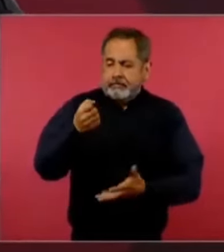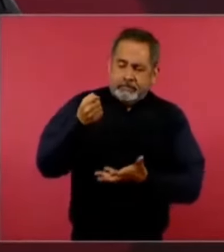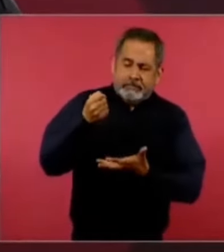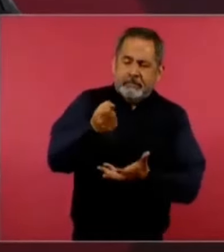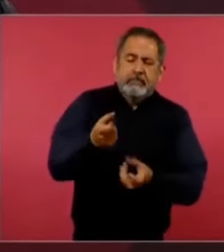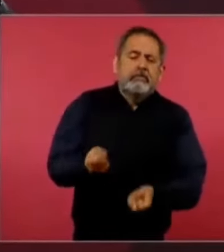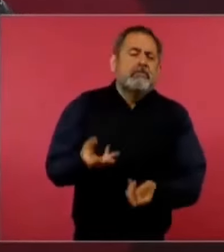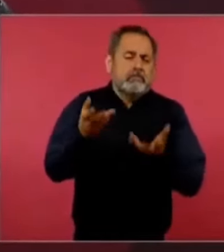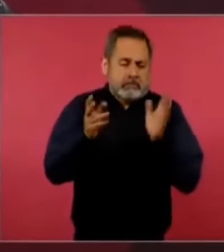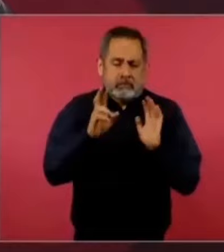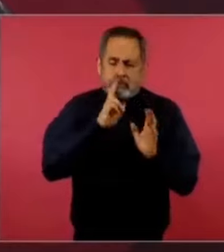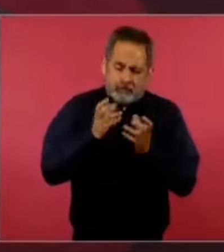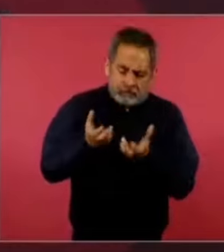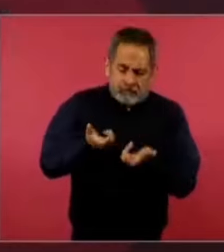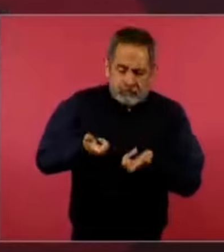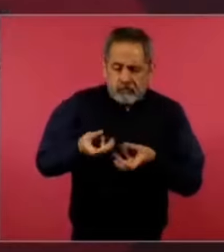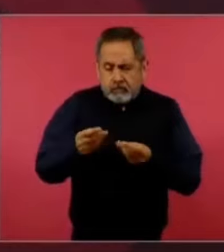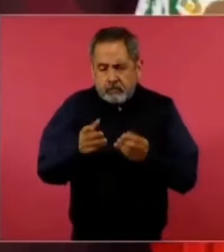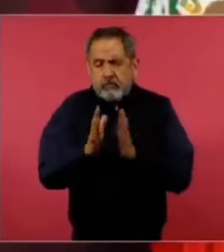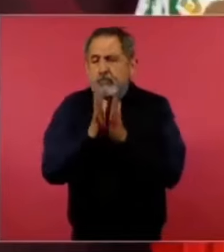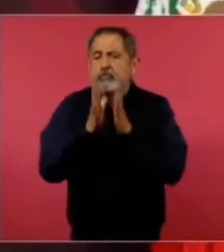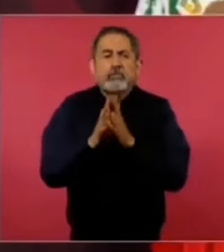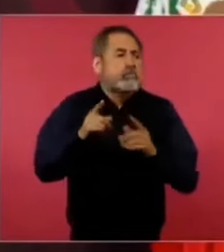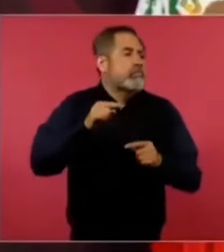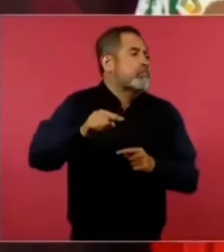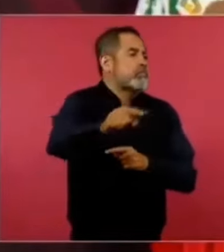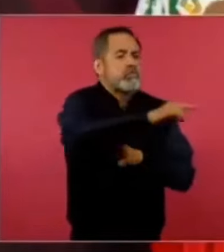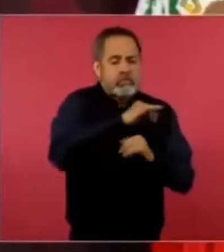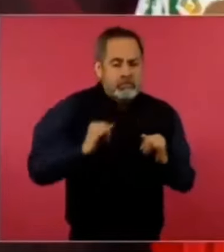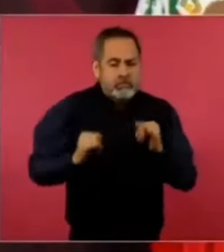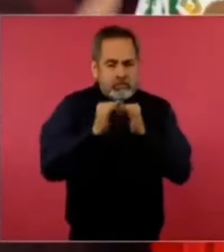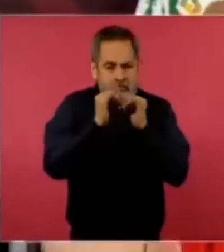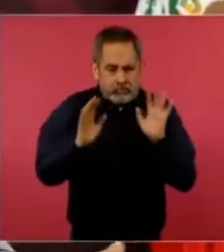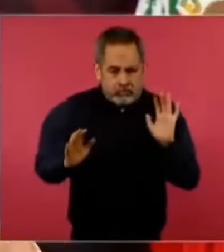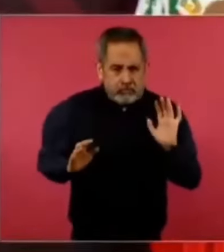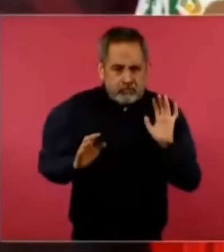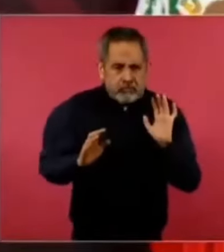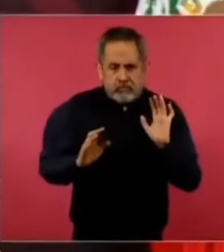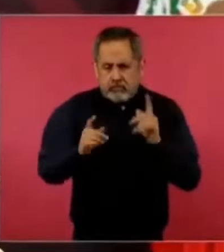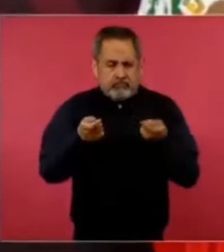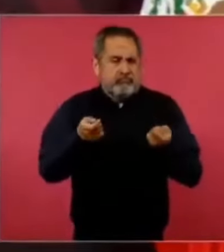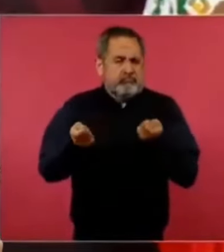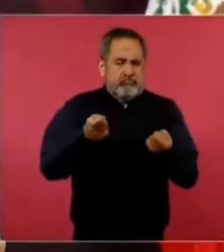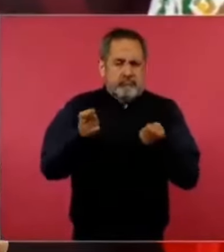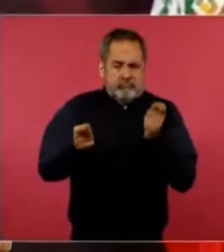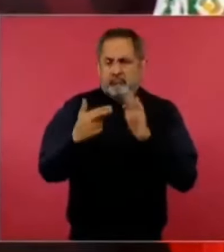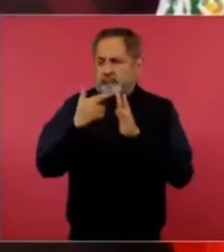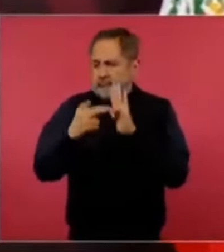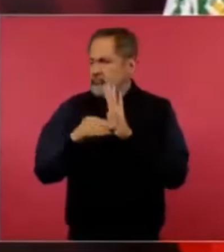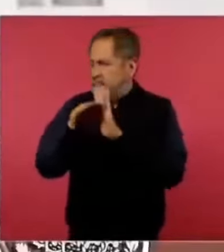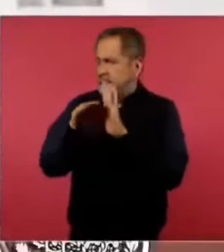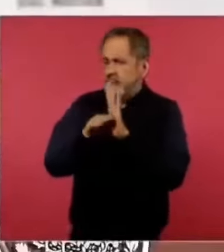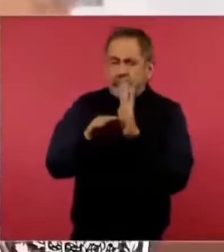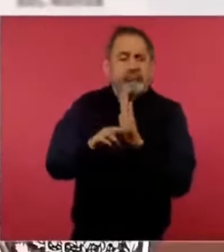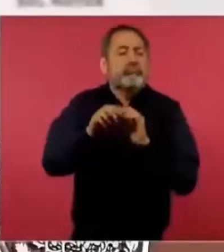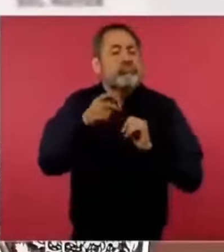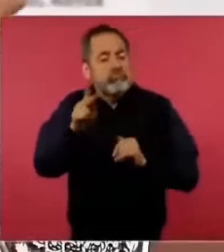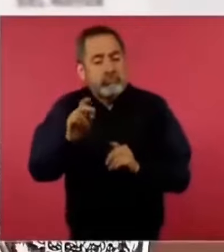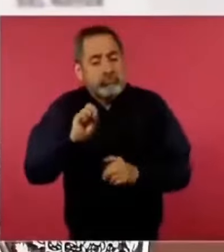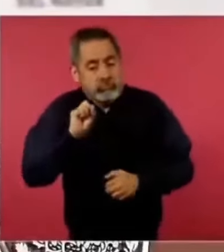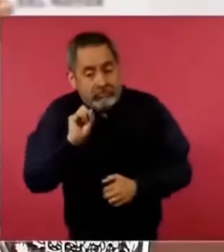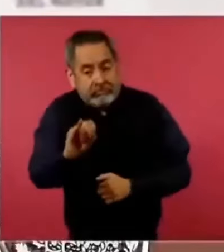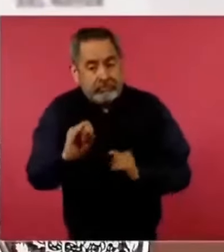participación de instituciones, eso tiene que estar controlado, pero que la